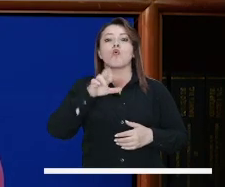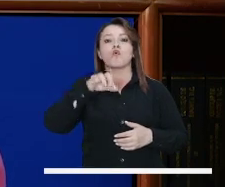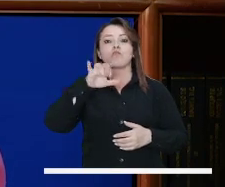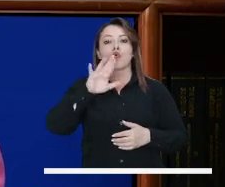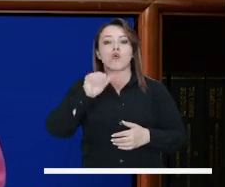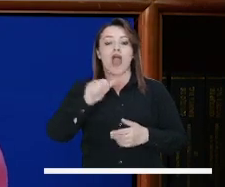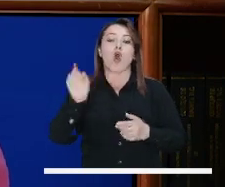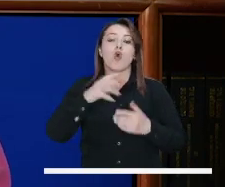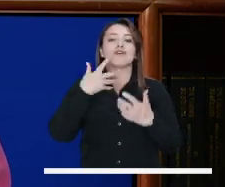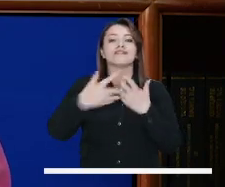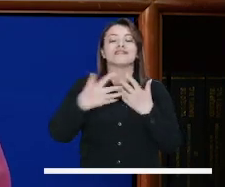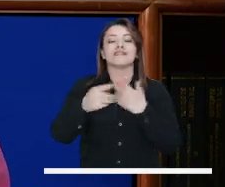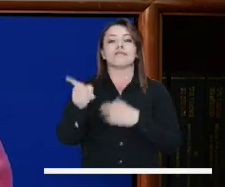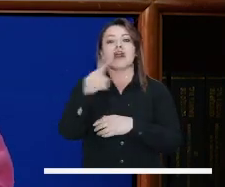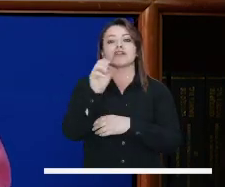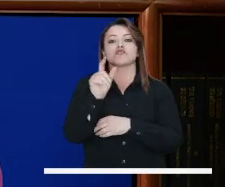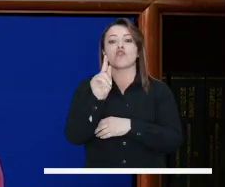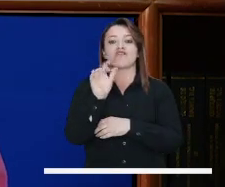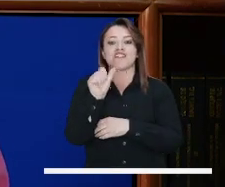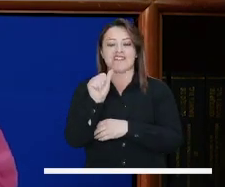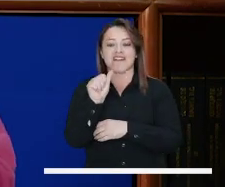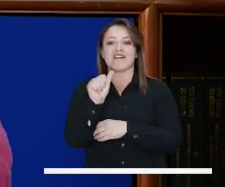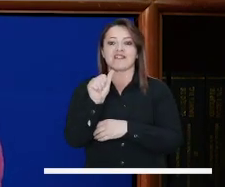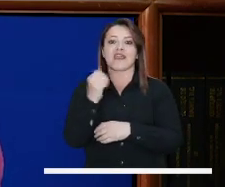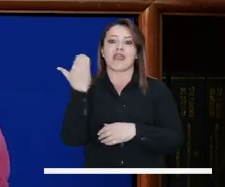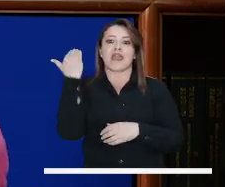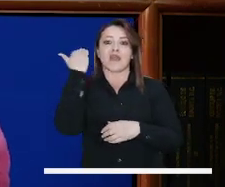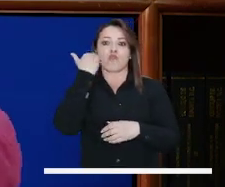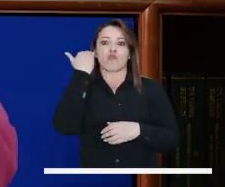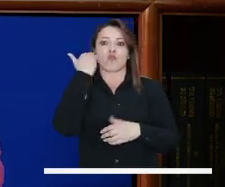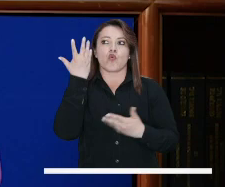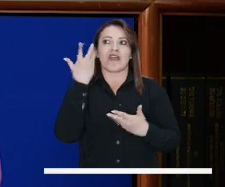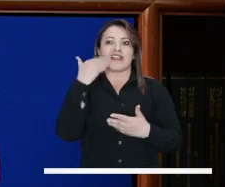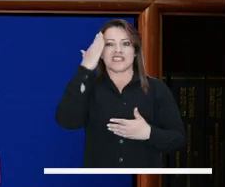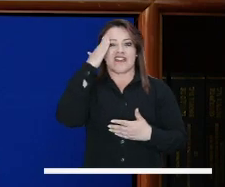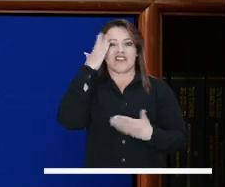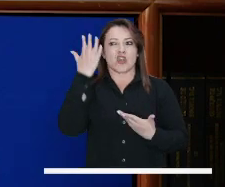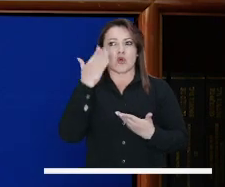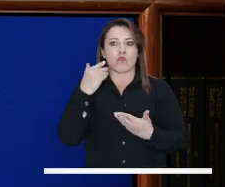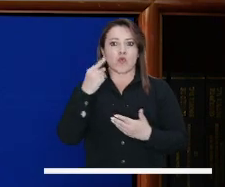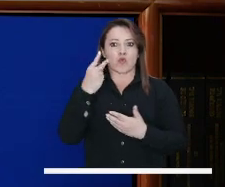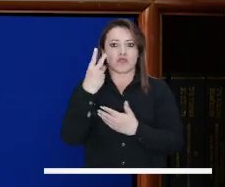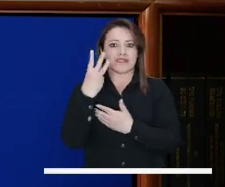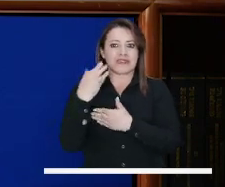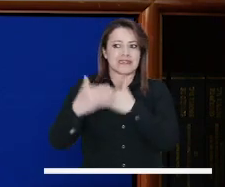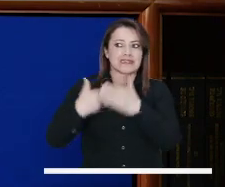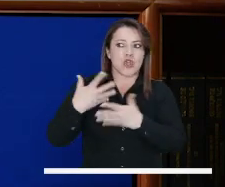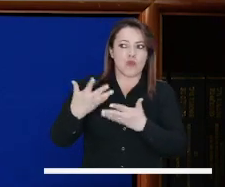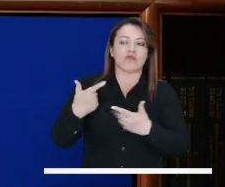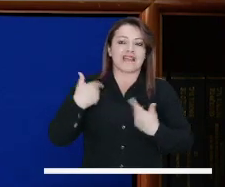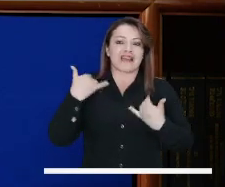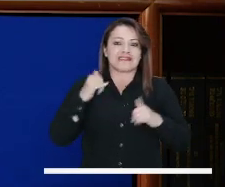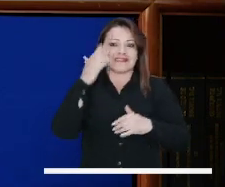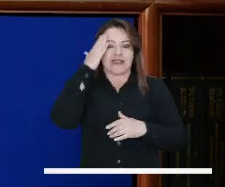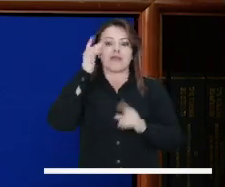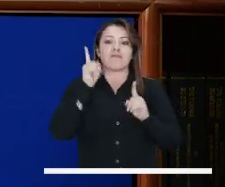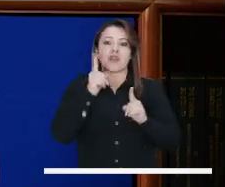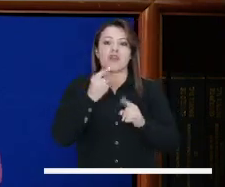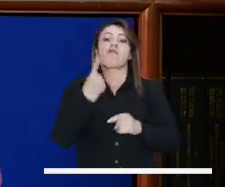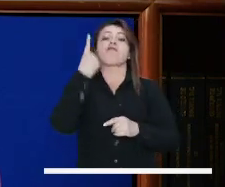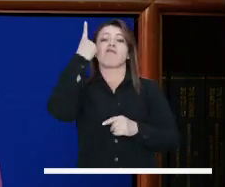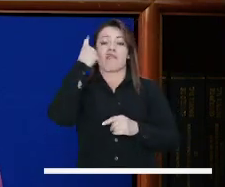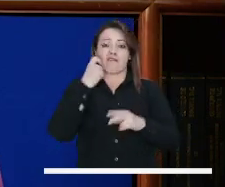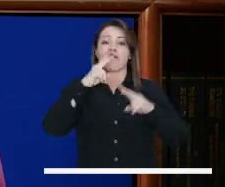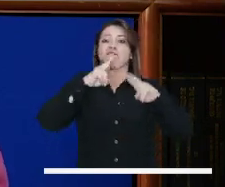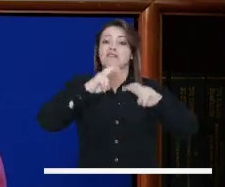avanzado, por ejemplo, en la línea púrpura o en el sistema SOFIA, que es un sistema para que la mujer sepa qué debe hacer aquí en